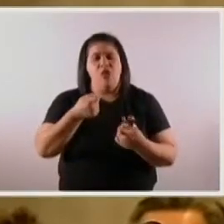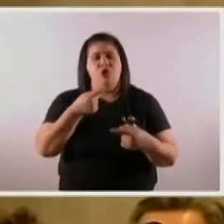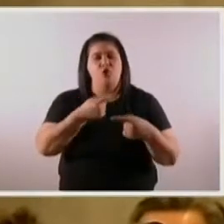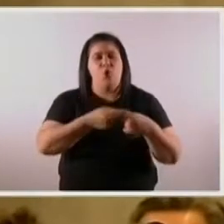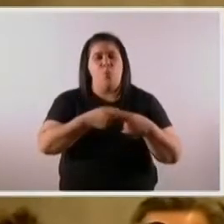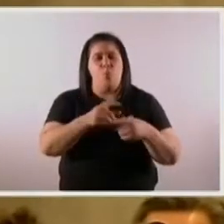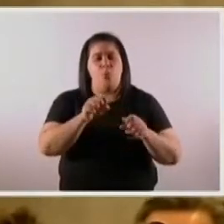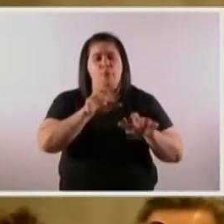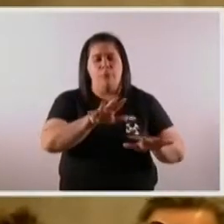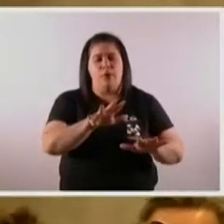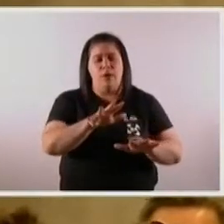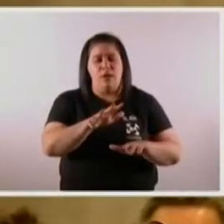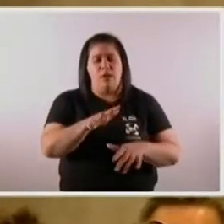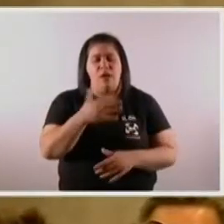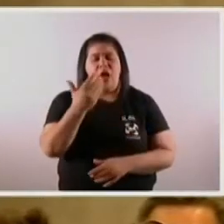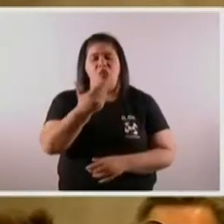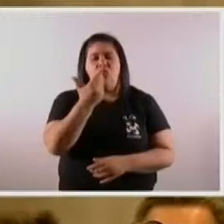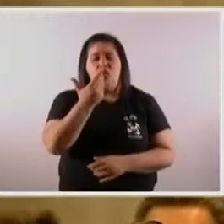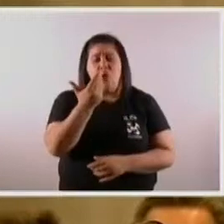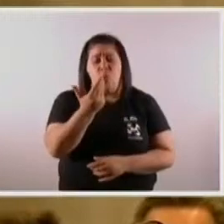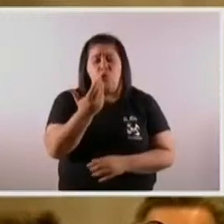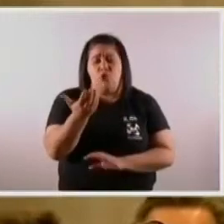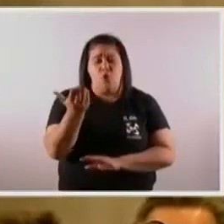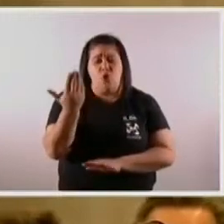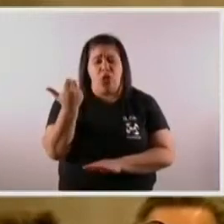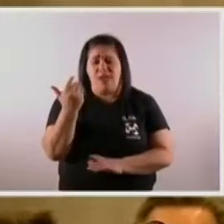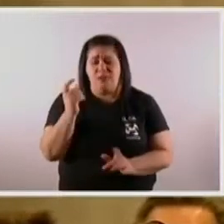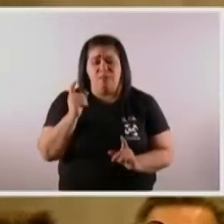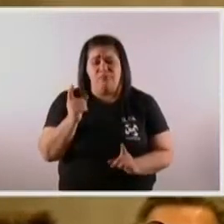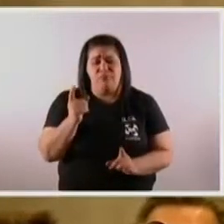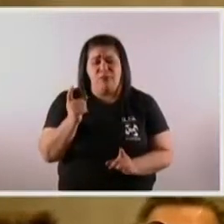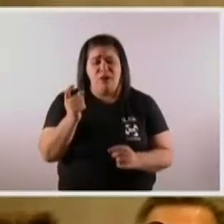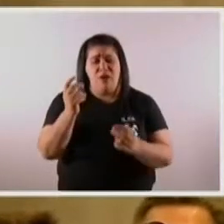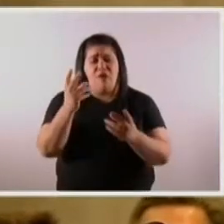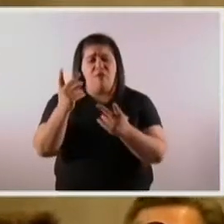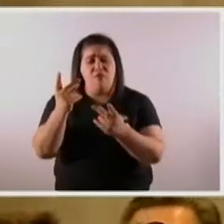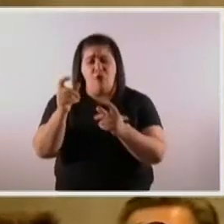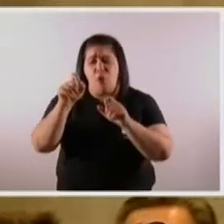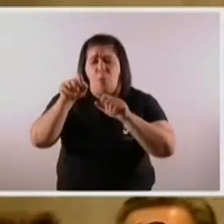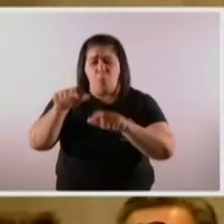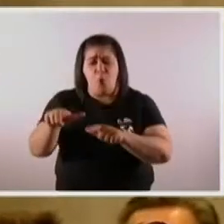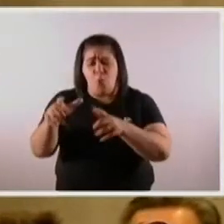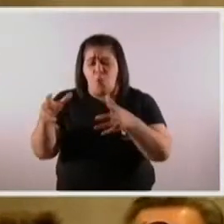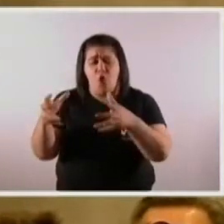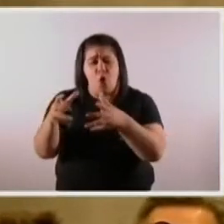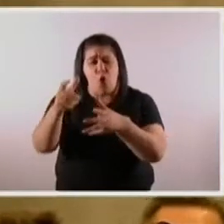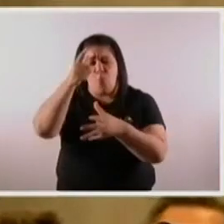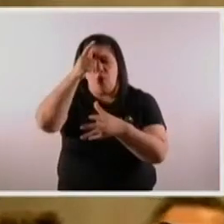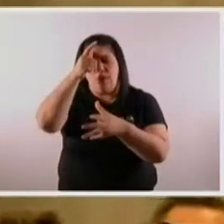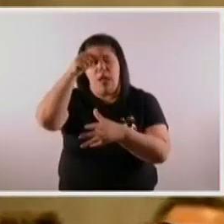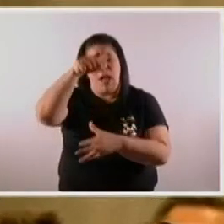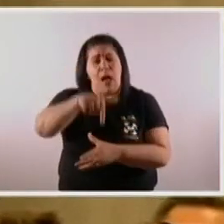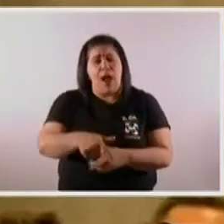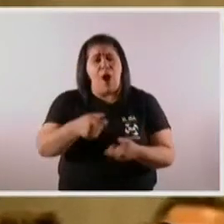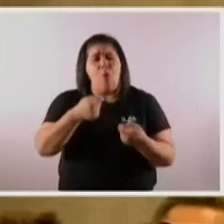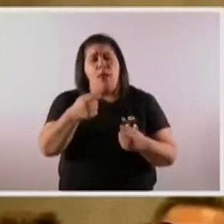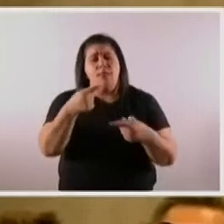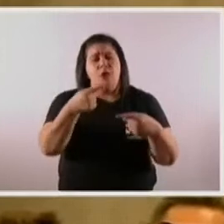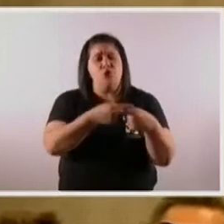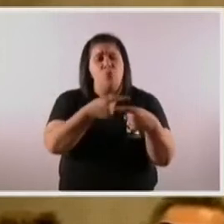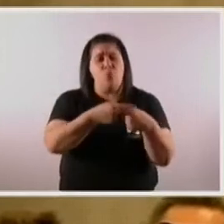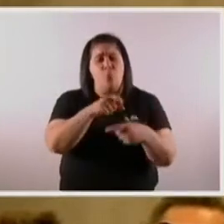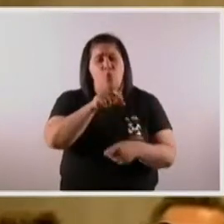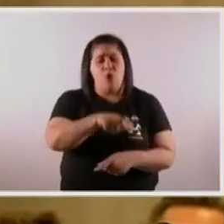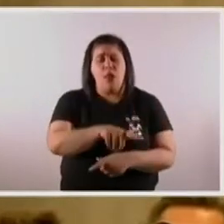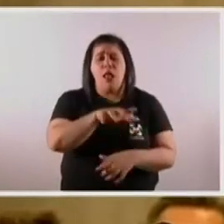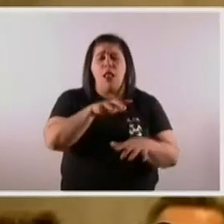escuchar los discursos de ayer. Nos estaba discutiendo cuánto eran los fondos de la policía. Acá hay una intencionalidad política que tiene que ver con una